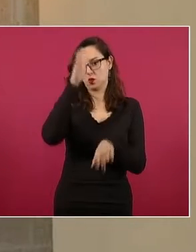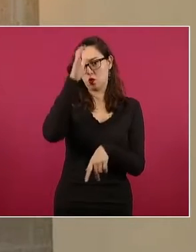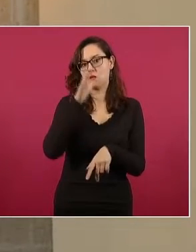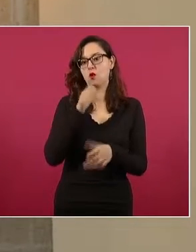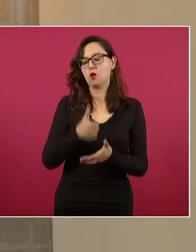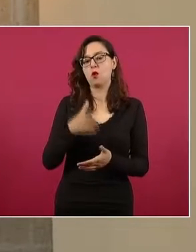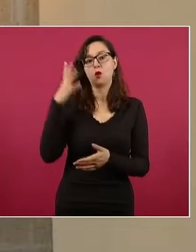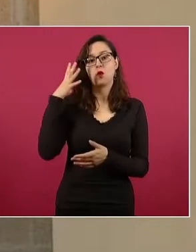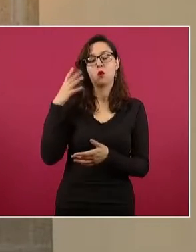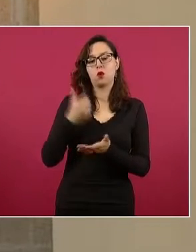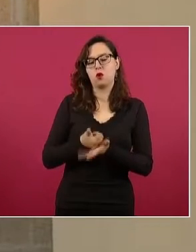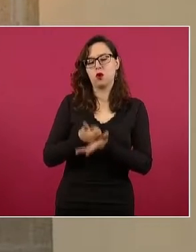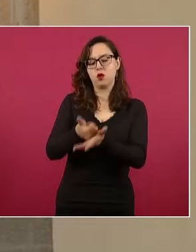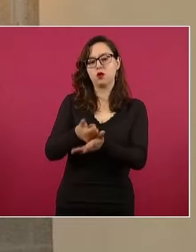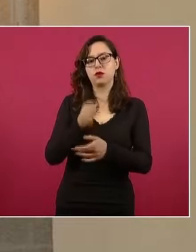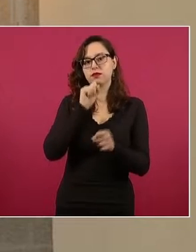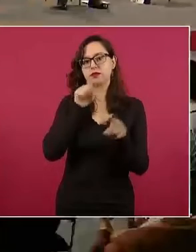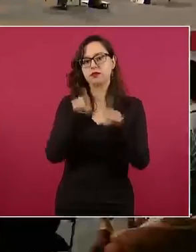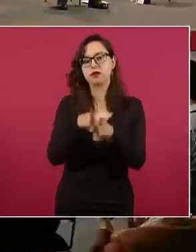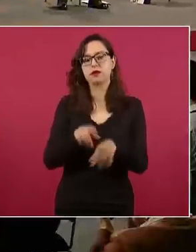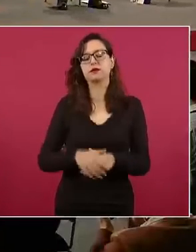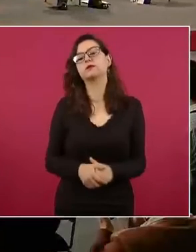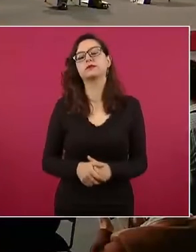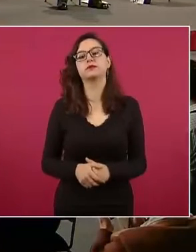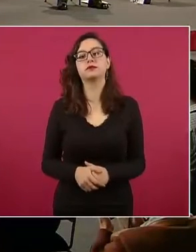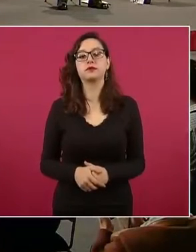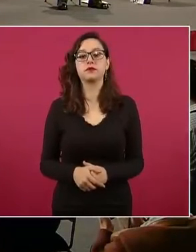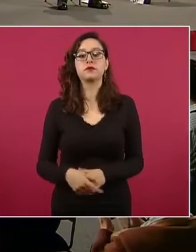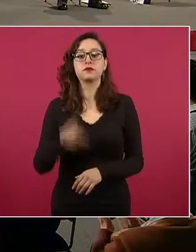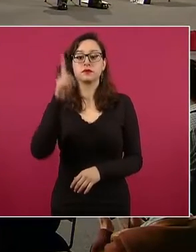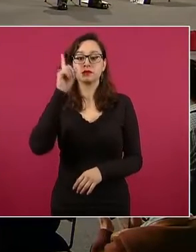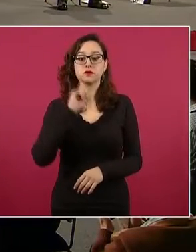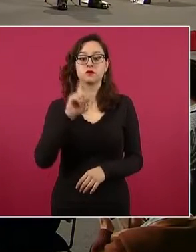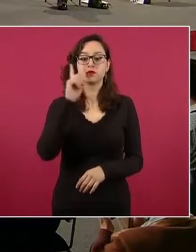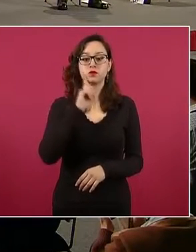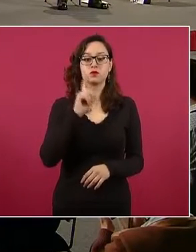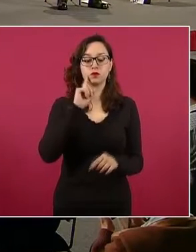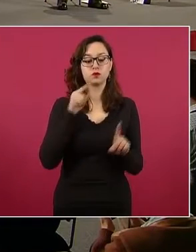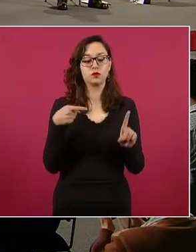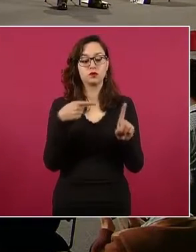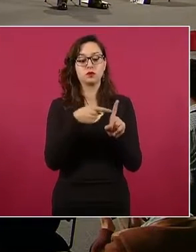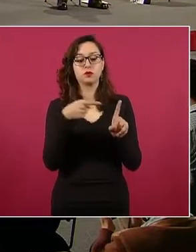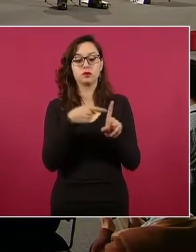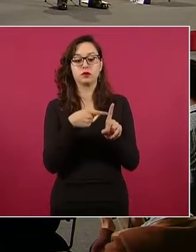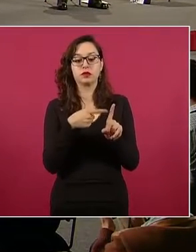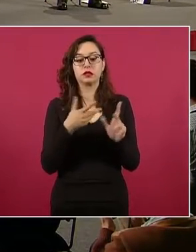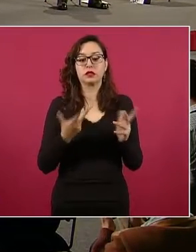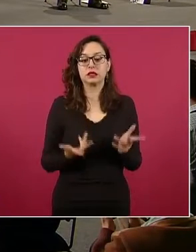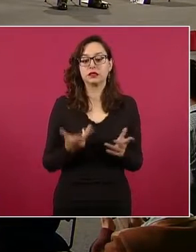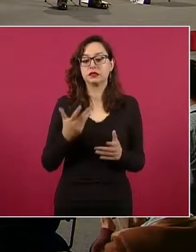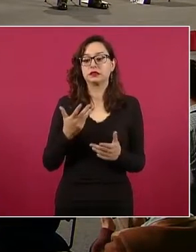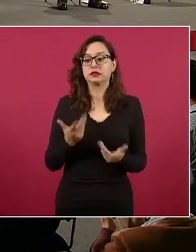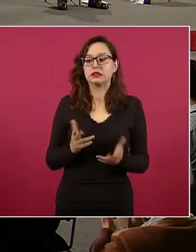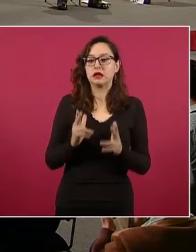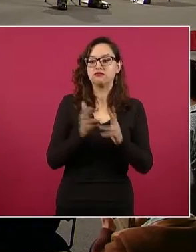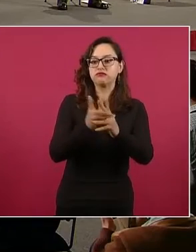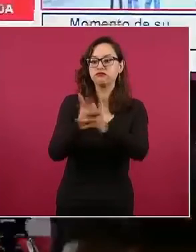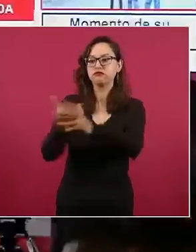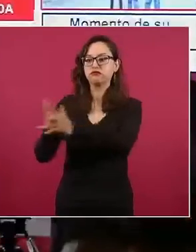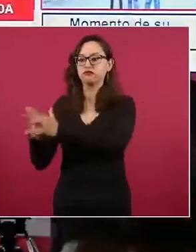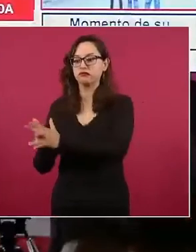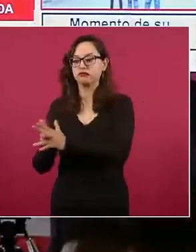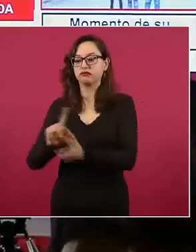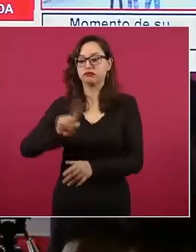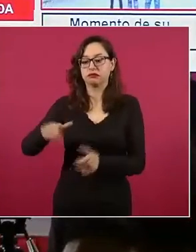la investigación, el día de los hechos, Yesenia N. habría intentado aparentar que era sobreviviente del ataque